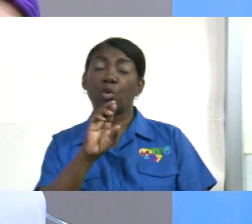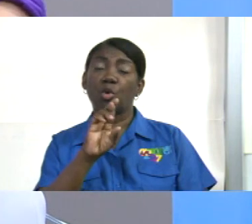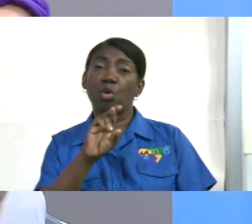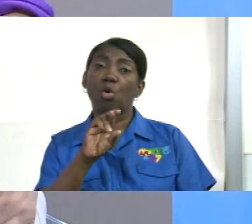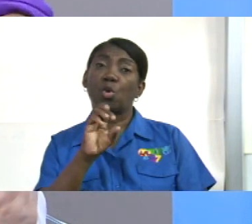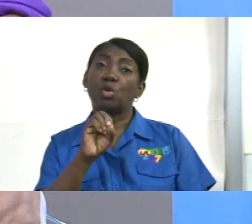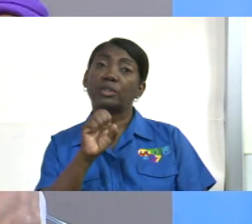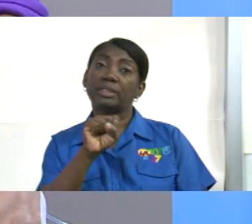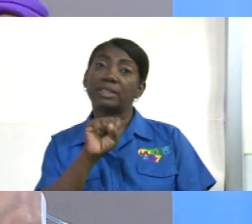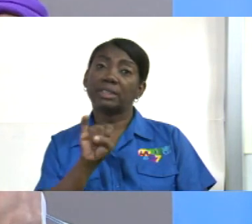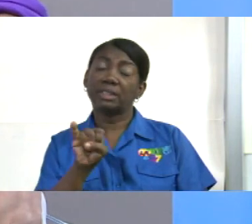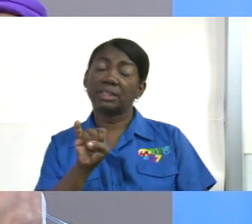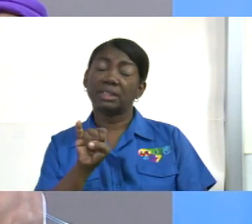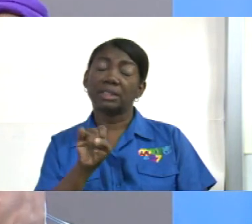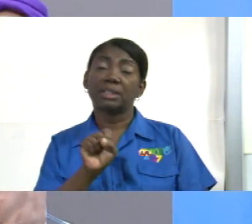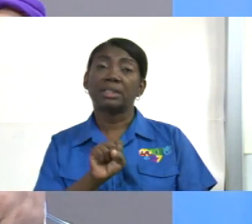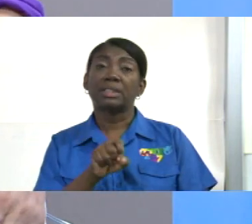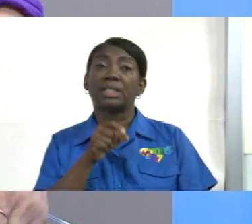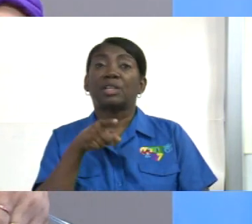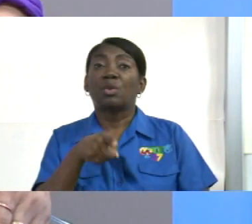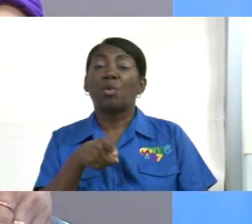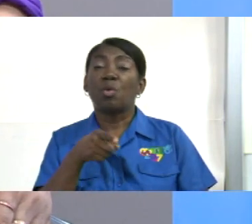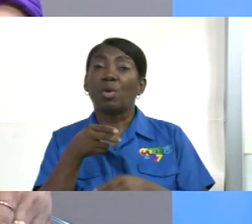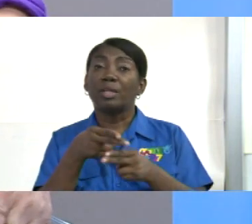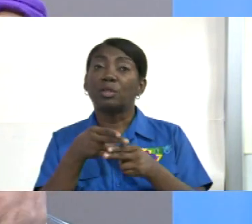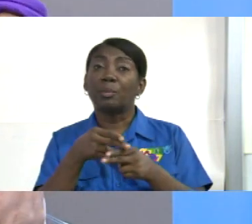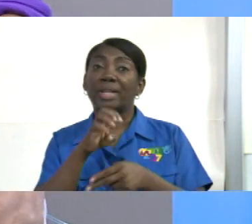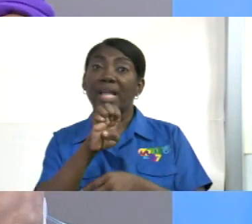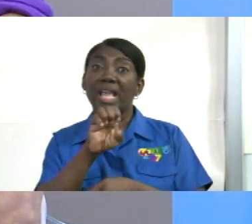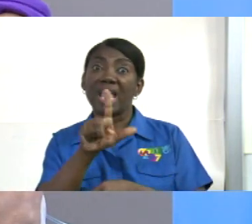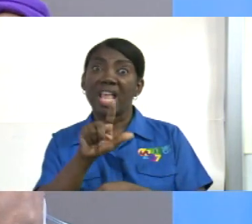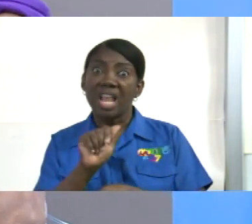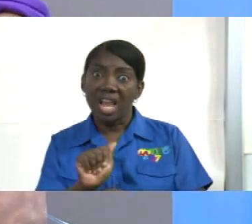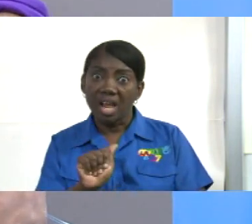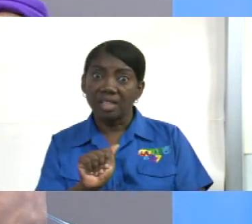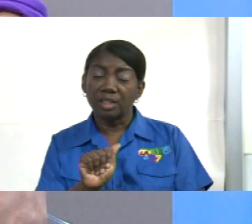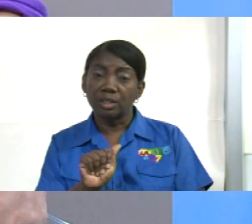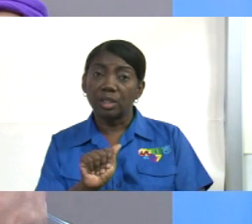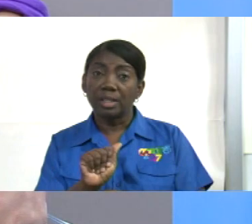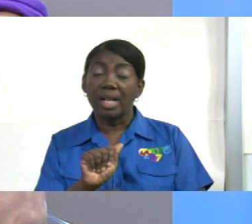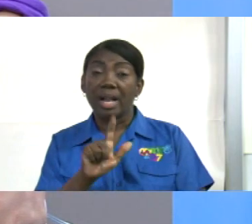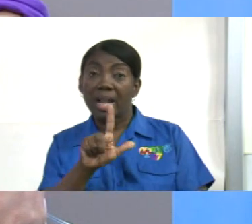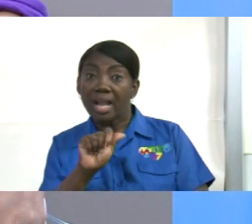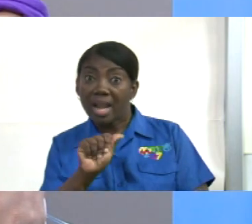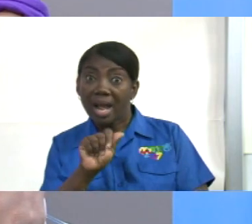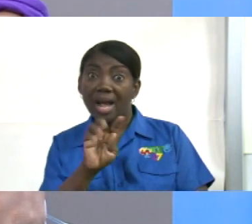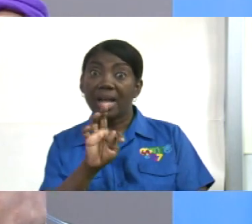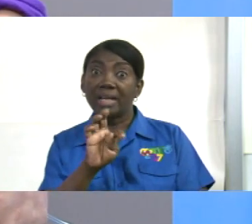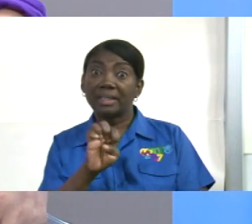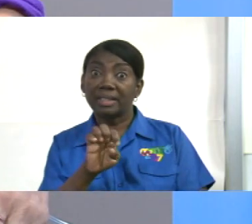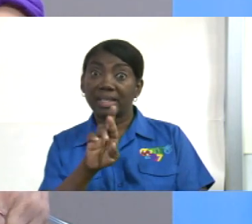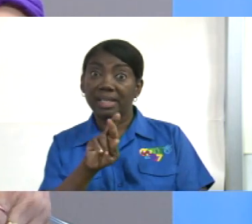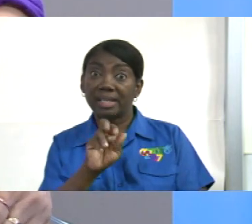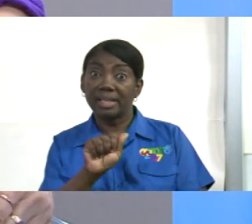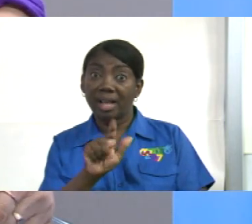que muchos conocen como ELA. Para que podamos comprender la situación